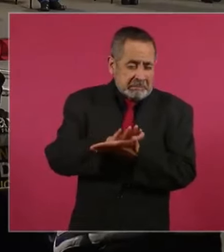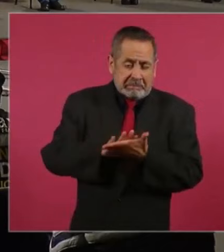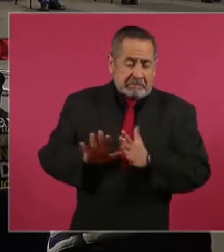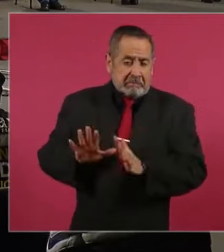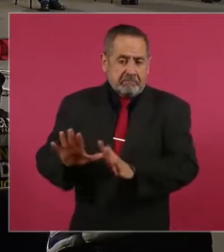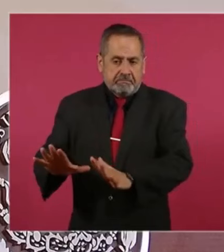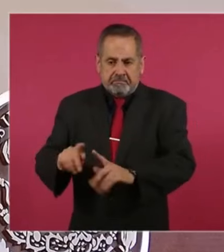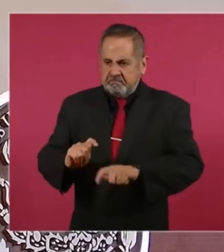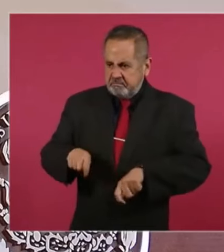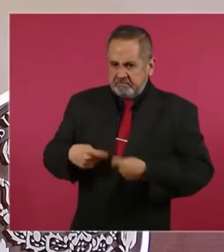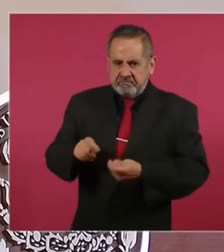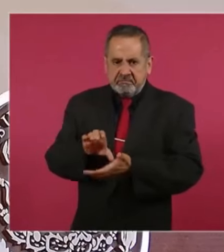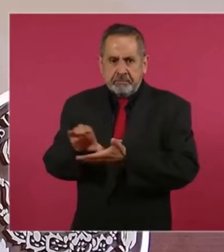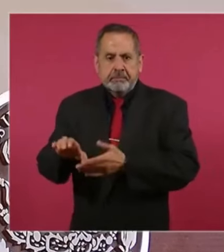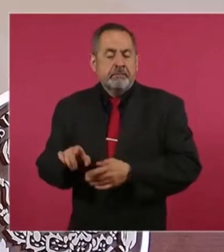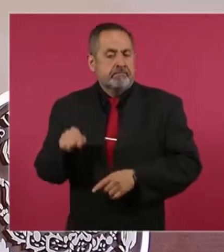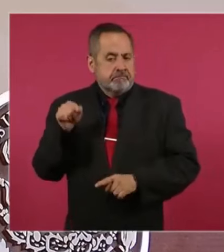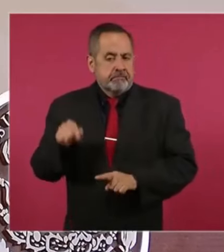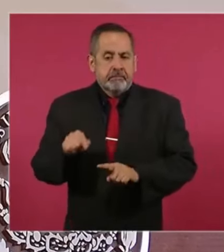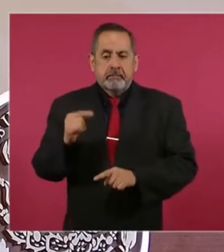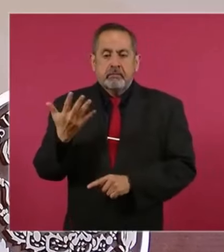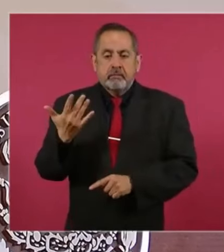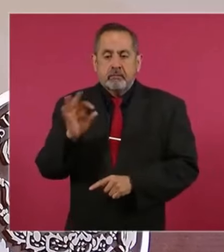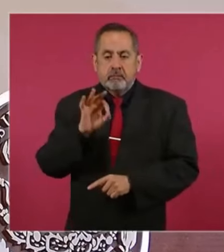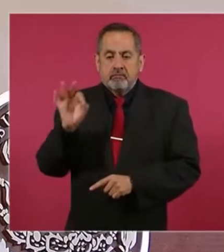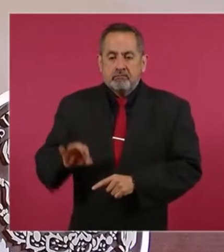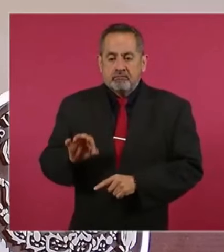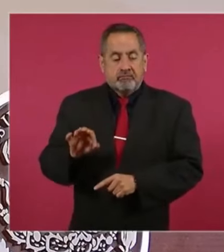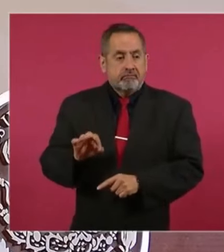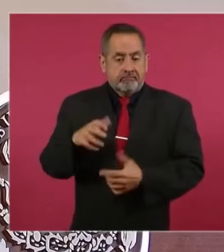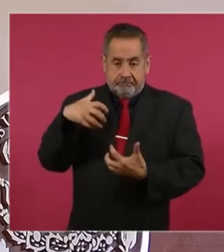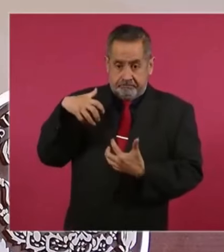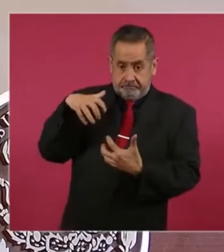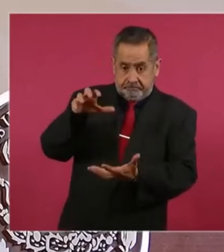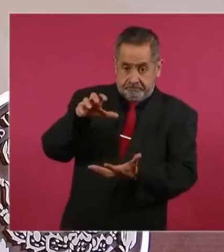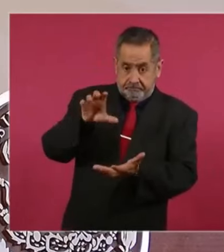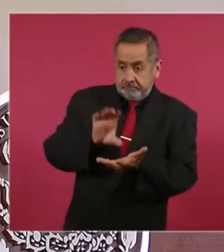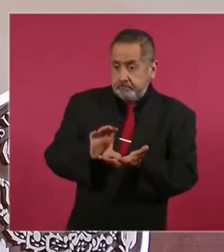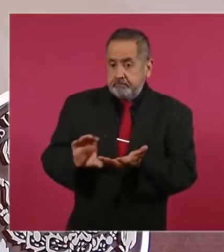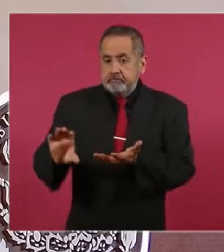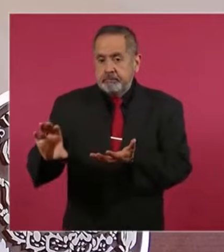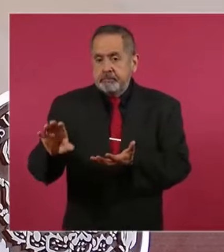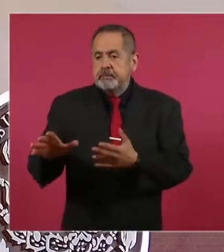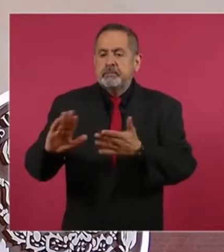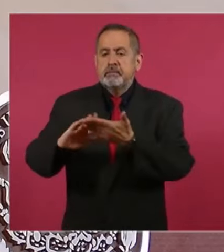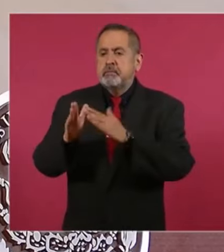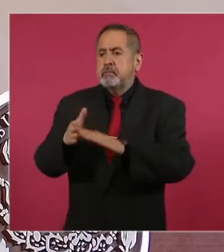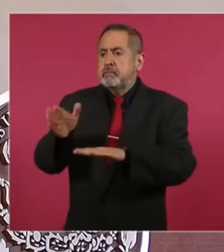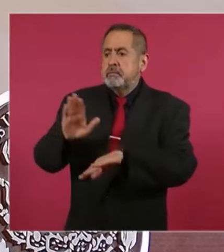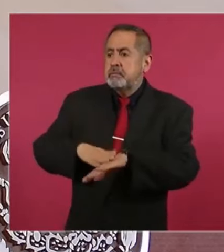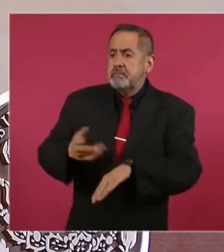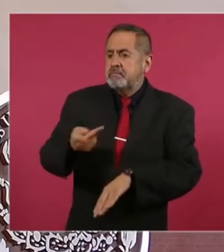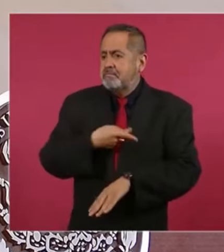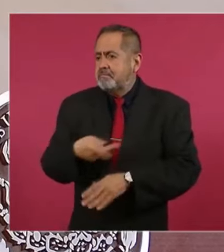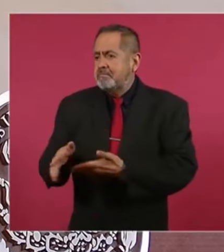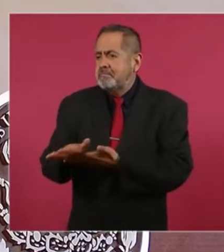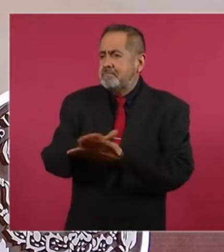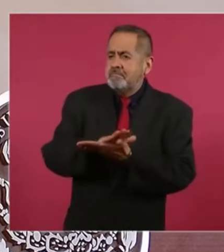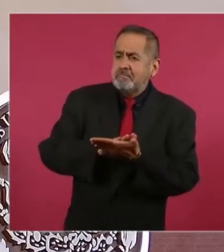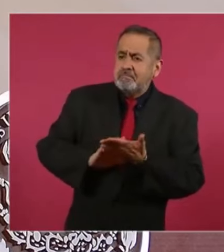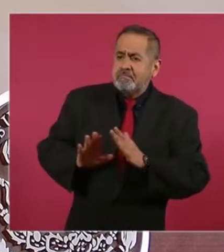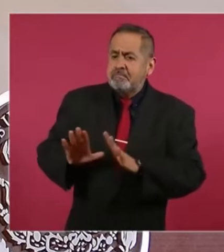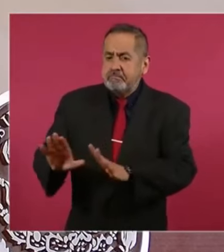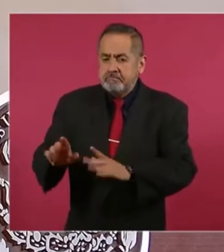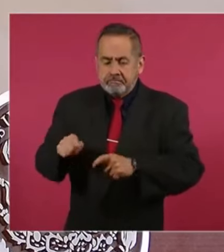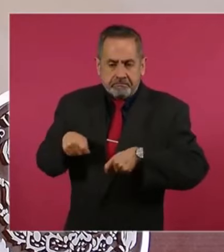como lo podemos observar, el 50 por ciento del presupuesto histórico se ha destinado en comunidades con muy alta marginación y alta marginación,